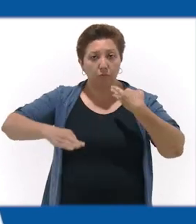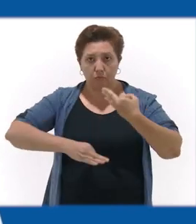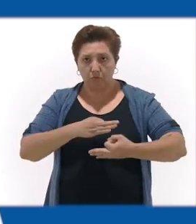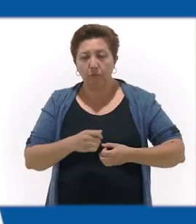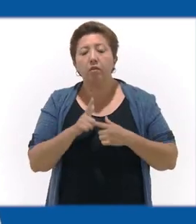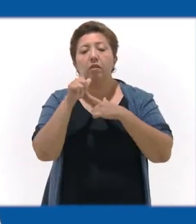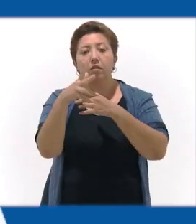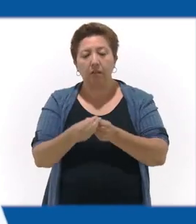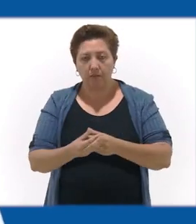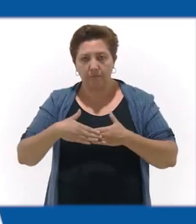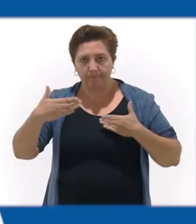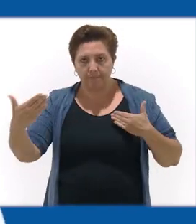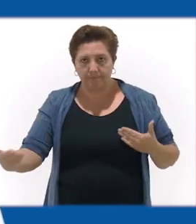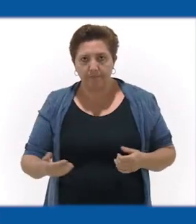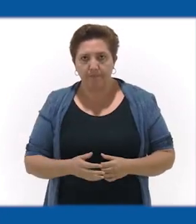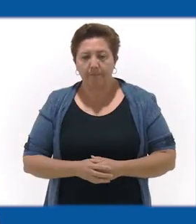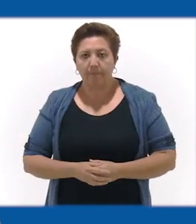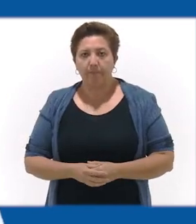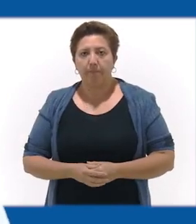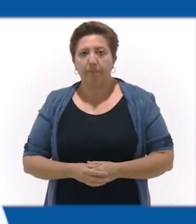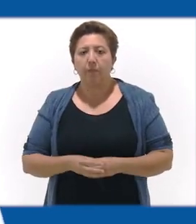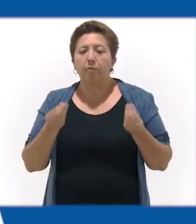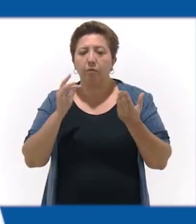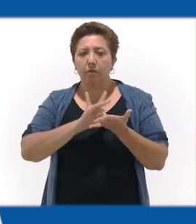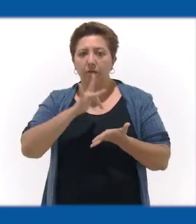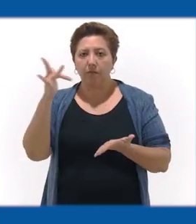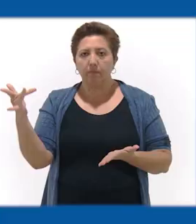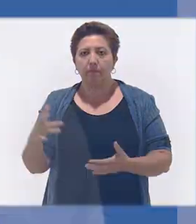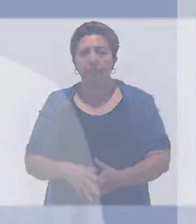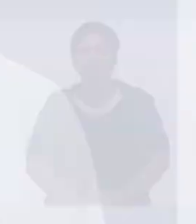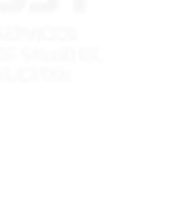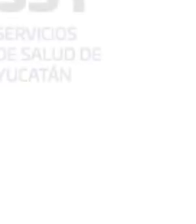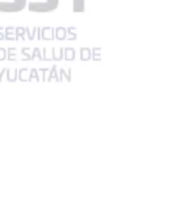cuidémonos todos y sigamos adelante. Muchas gracias.